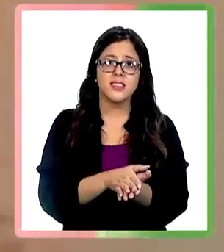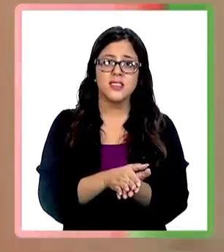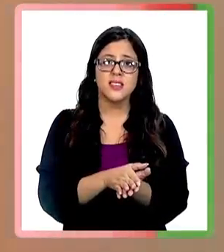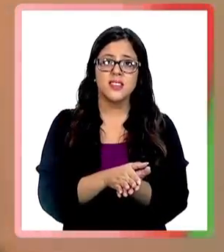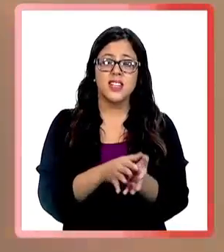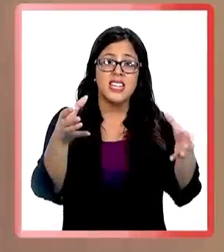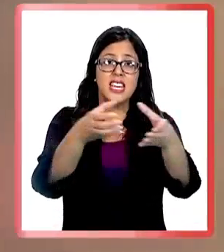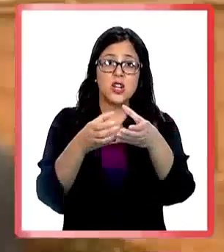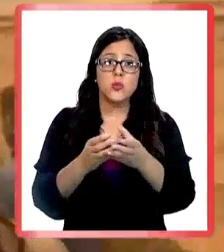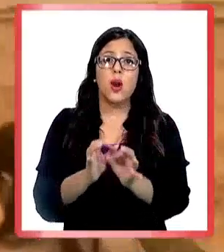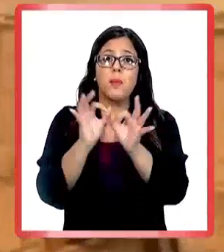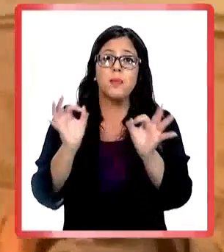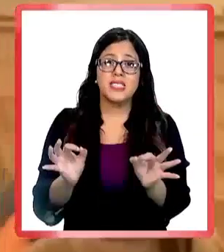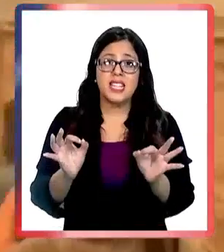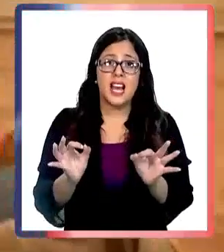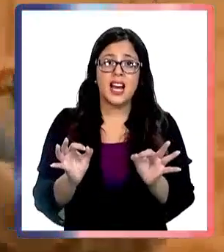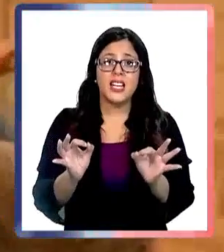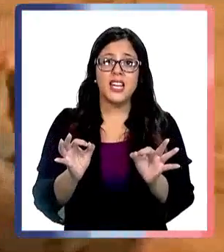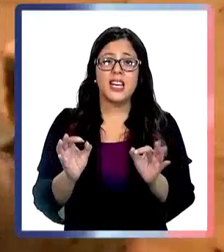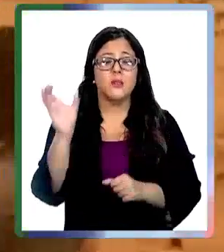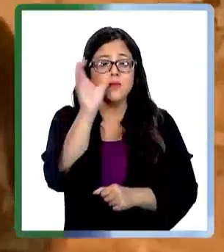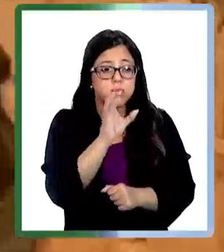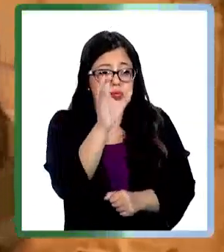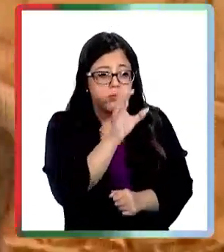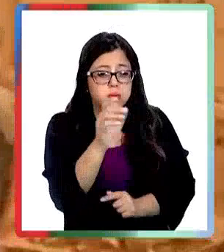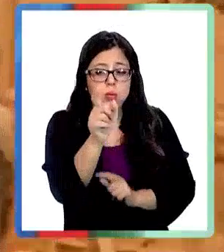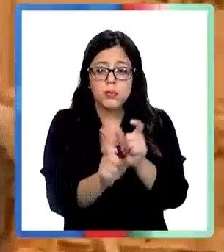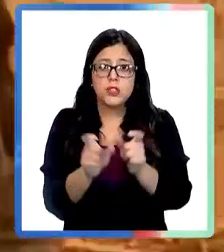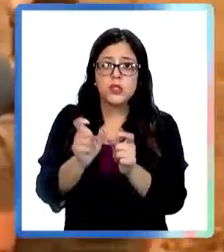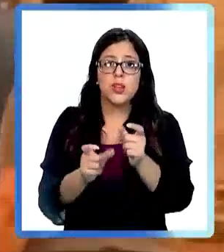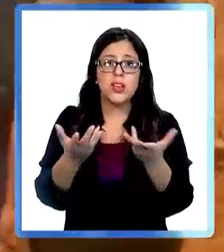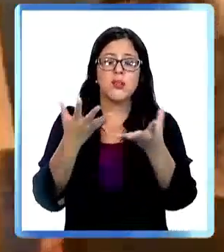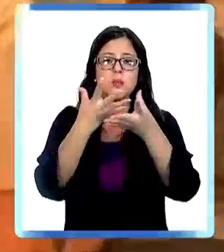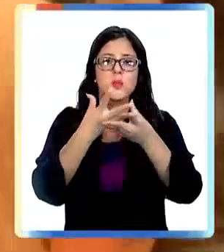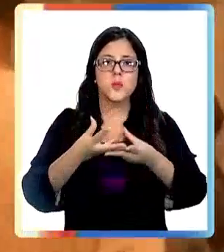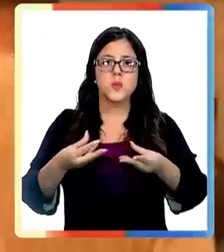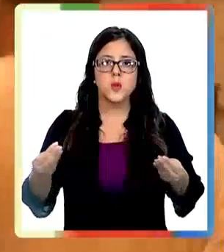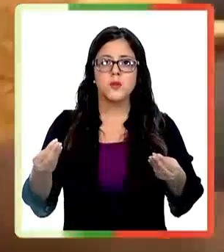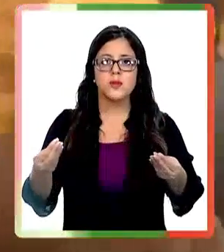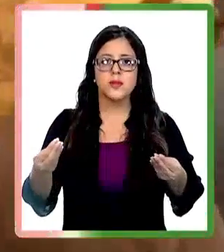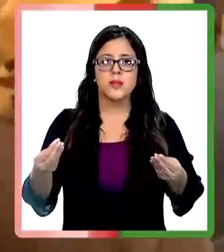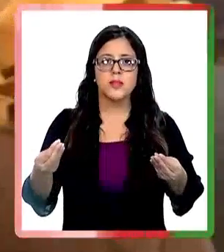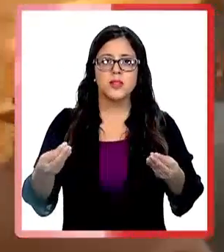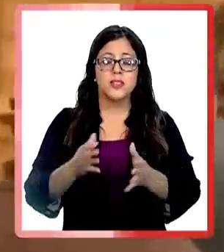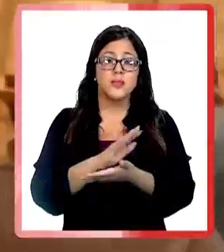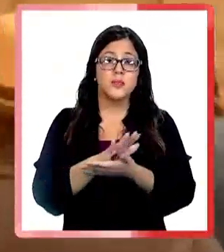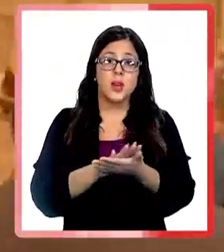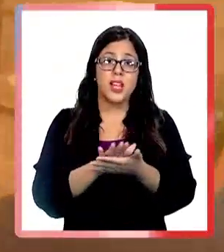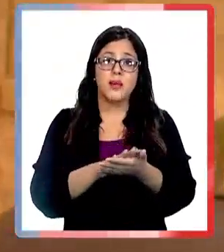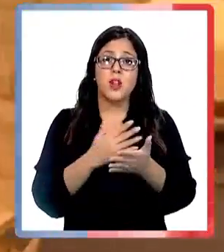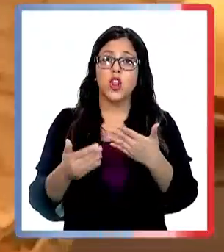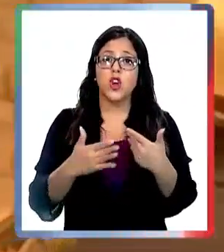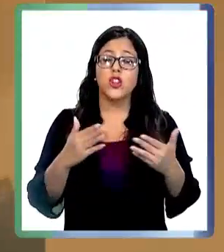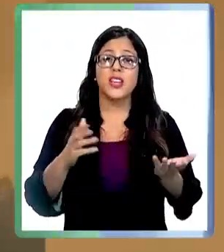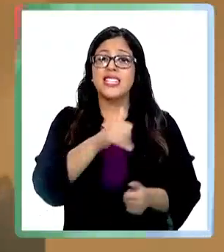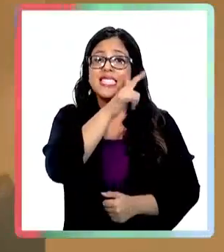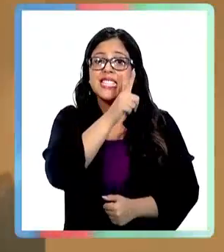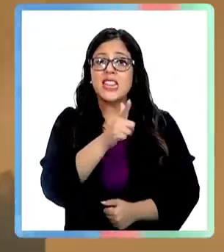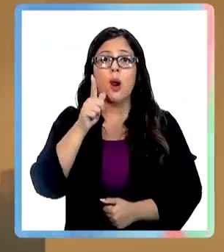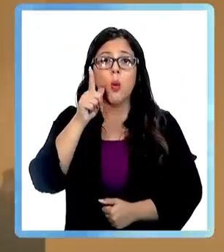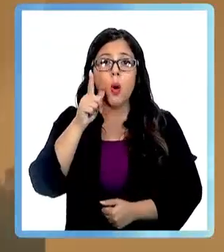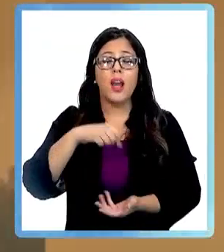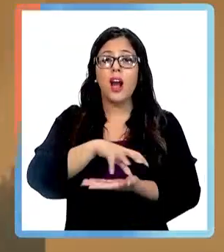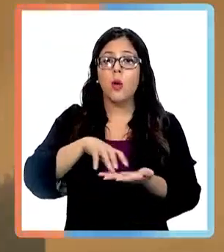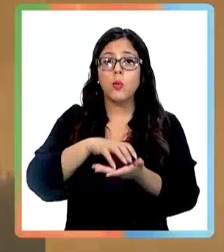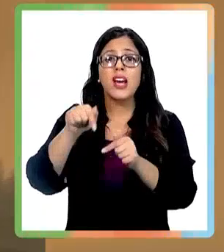personas fallecidas. Y brigadas especializadas siguen buscando personas que han sido reportadas como desaparecidas, por ejemplo,